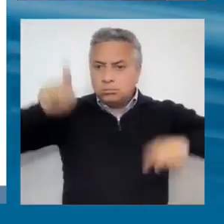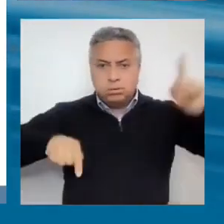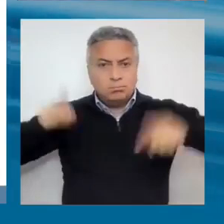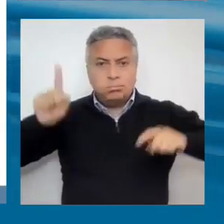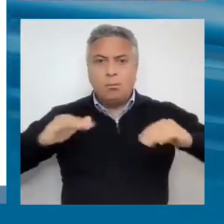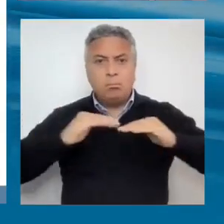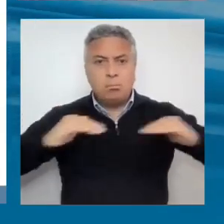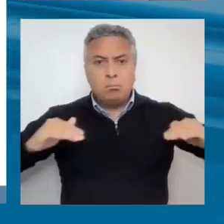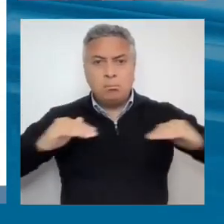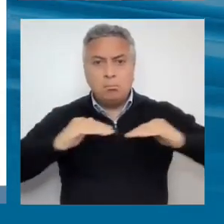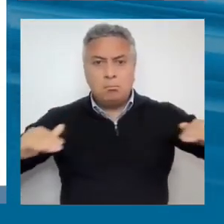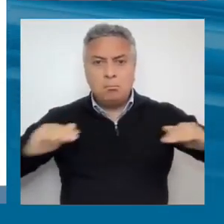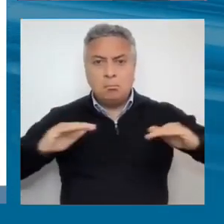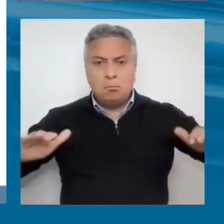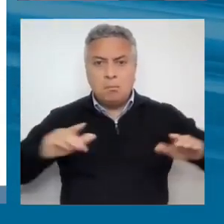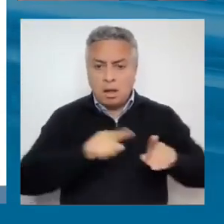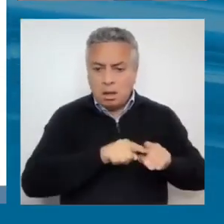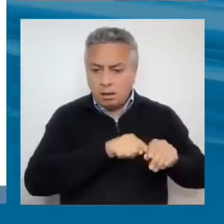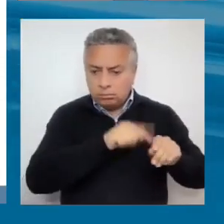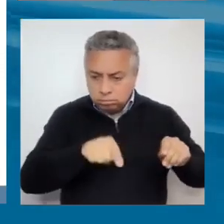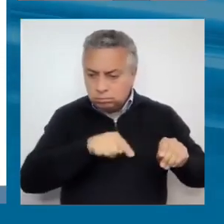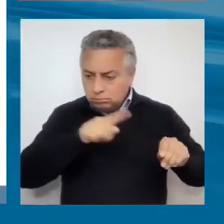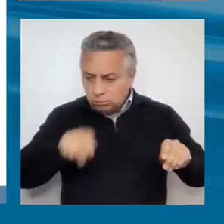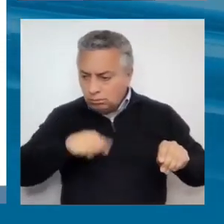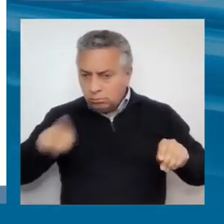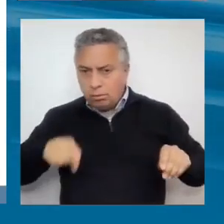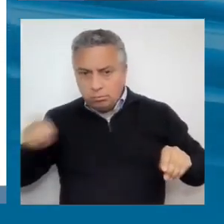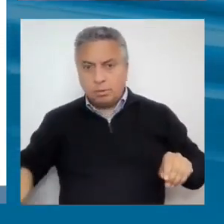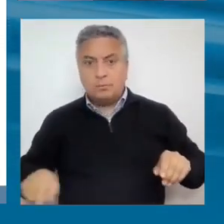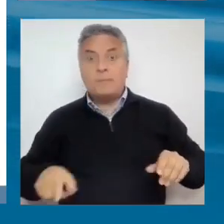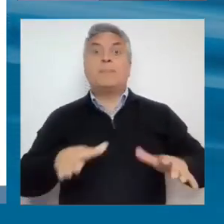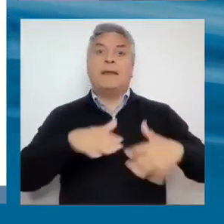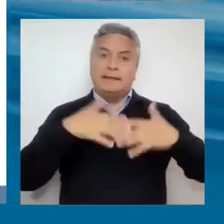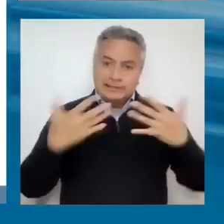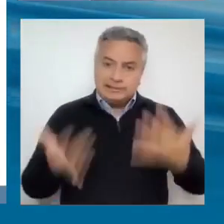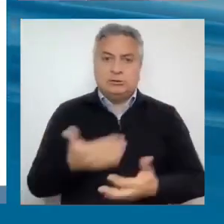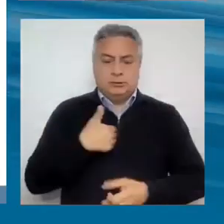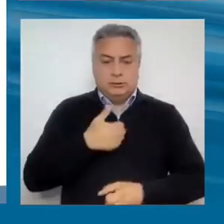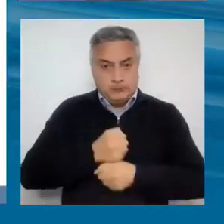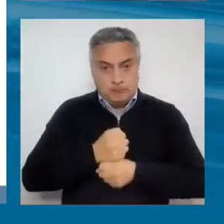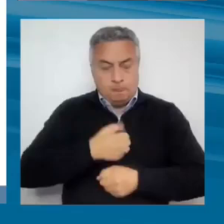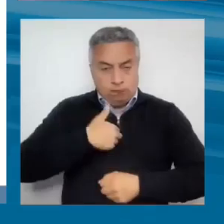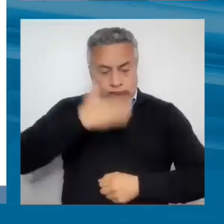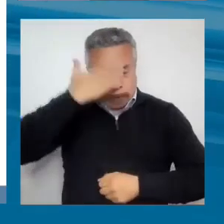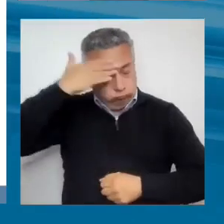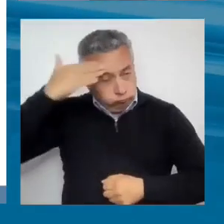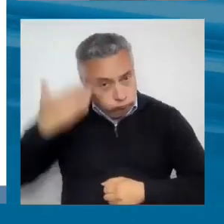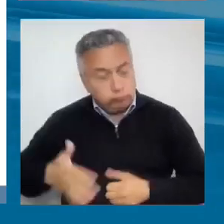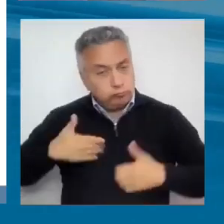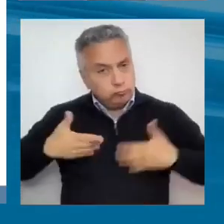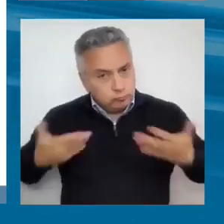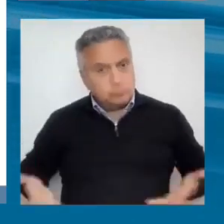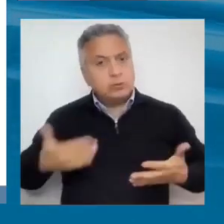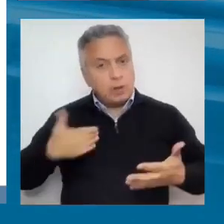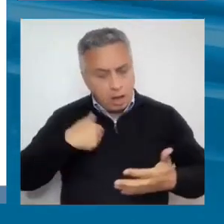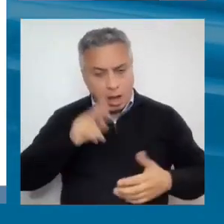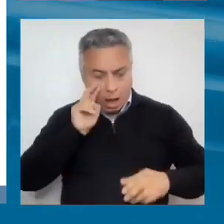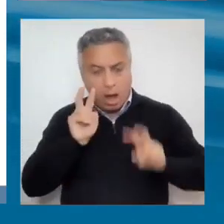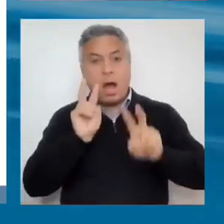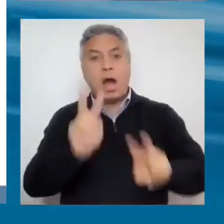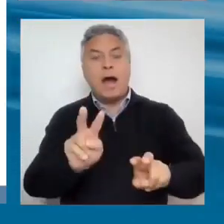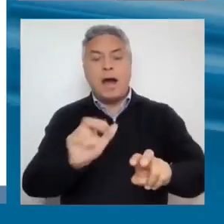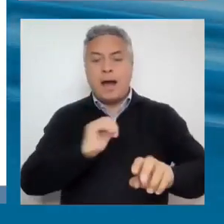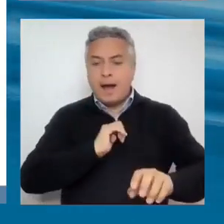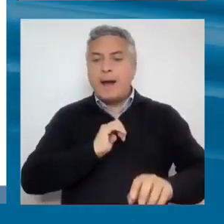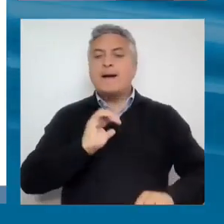de sintetizar lo que sabemos, hemos identificado estos seis o siete, en realidad, factores,